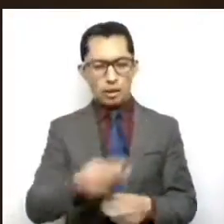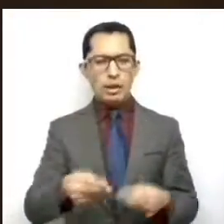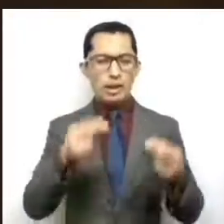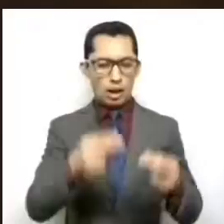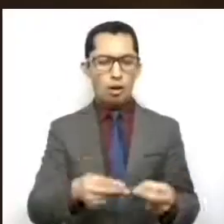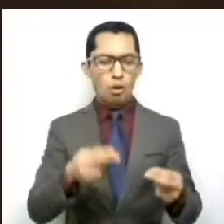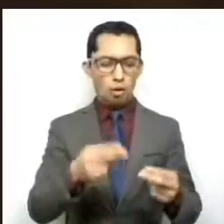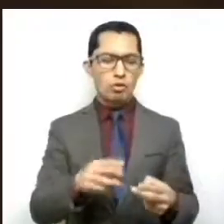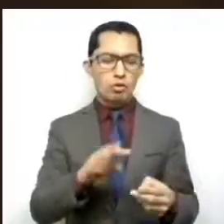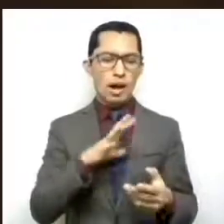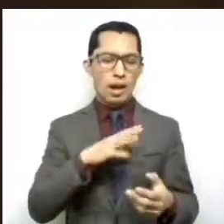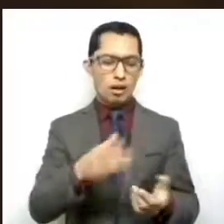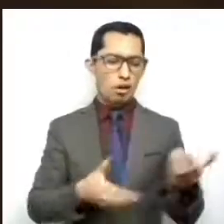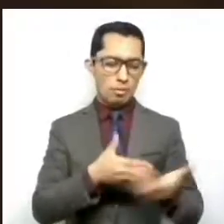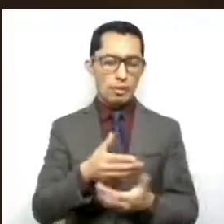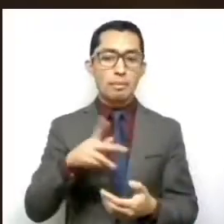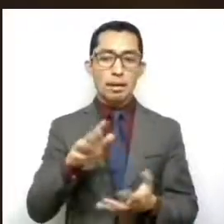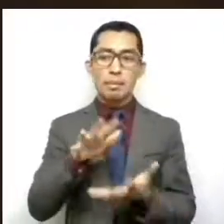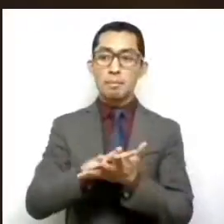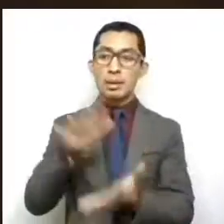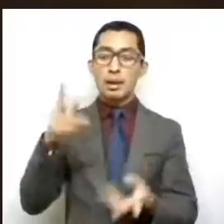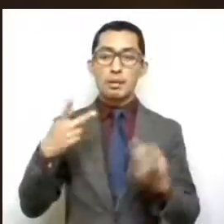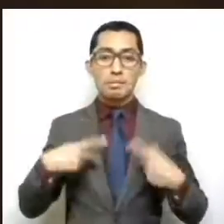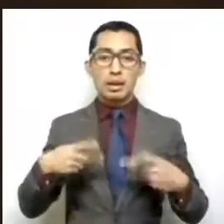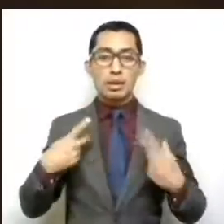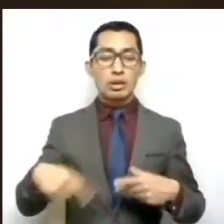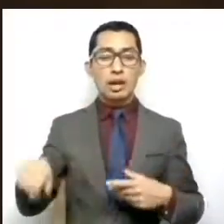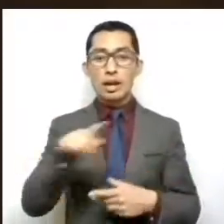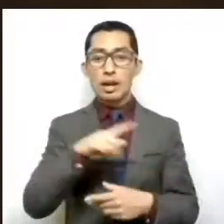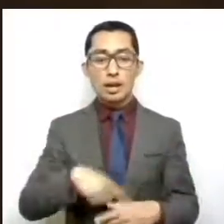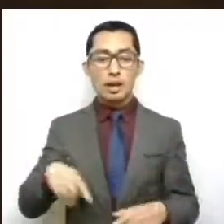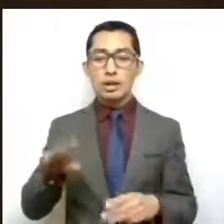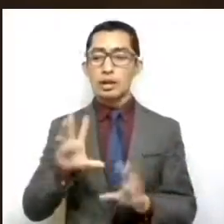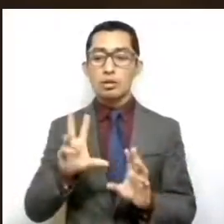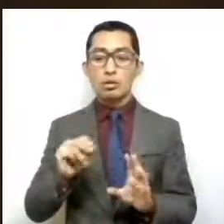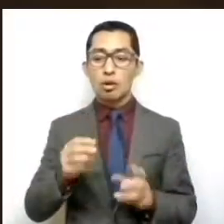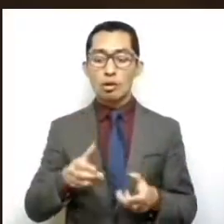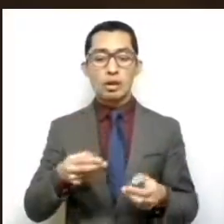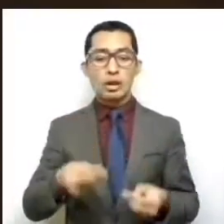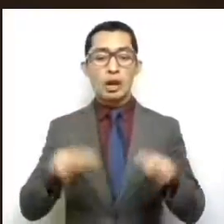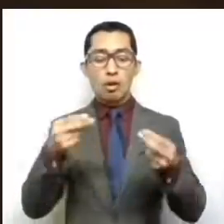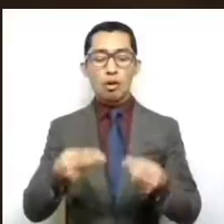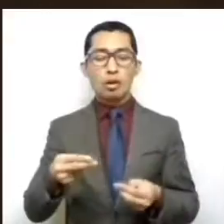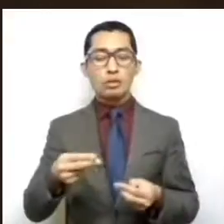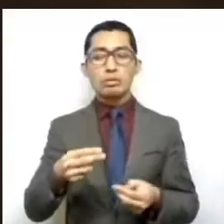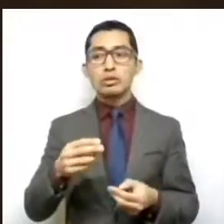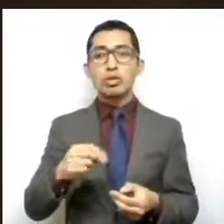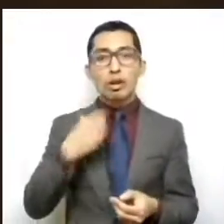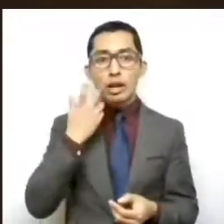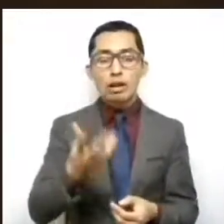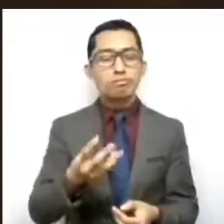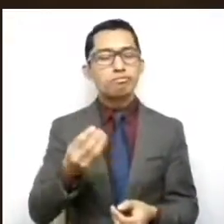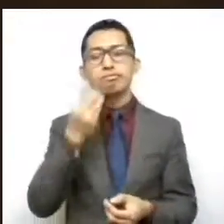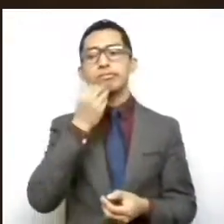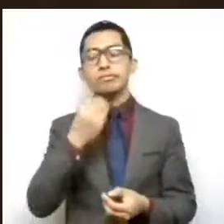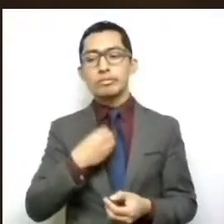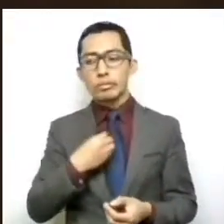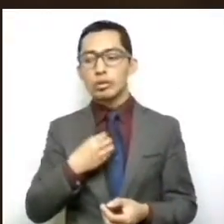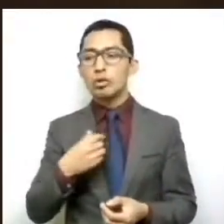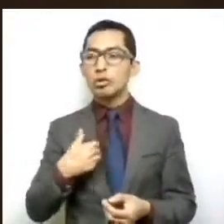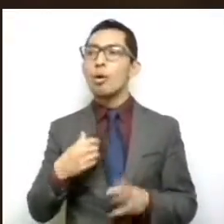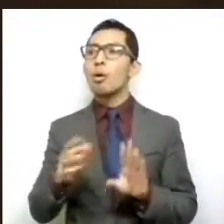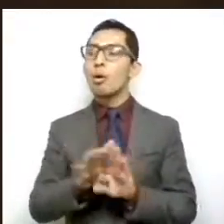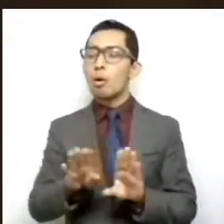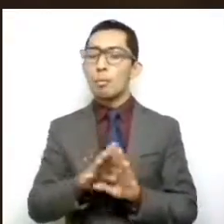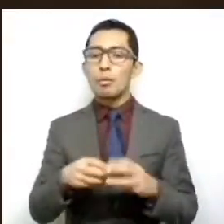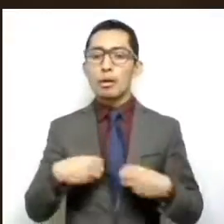Pero la mayoría de las personas no se incorporan a la economía informal por elección, sino por la necesidad de sobrevivir y